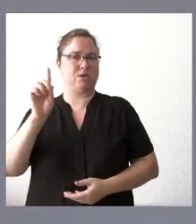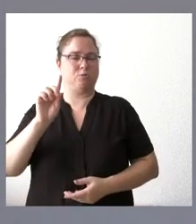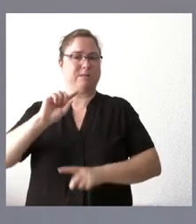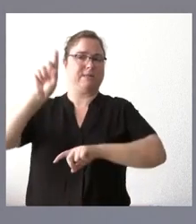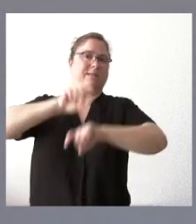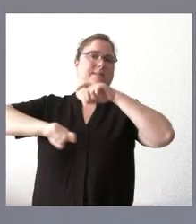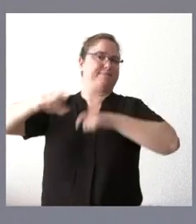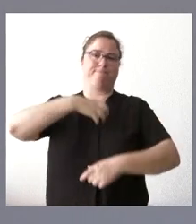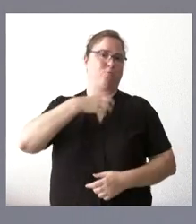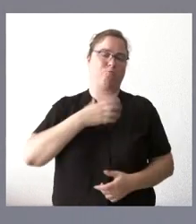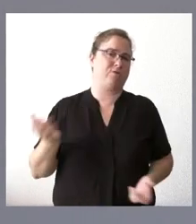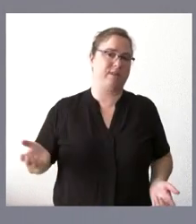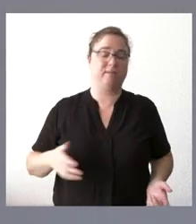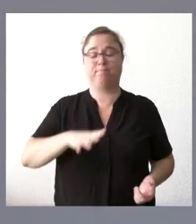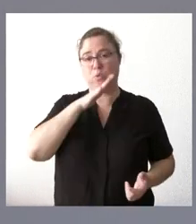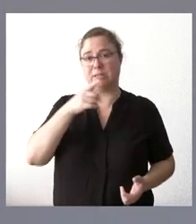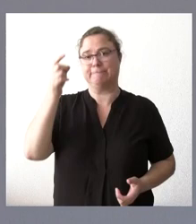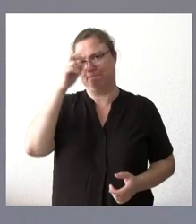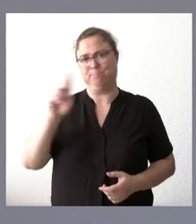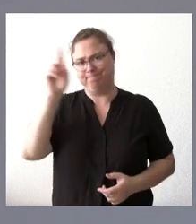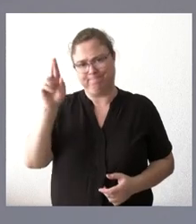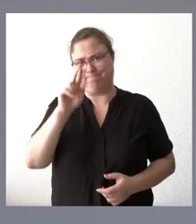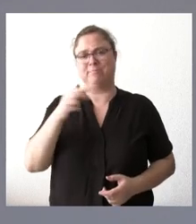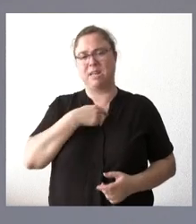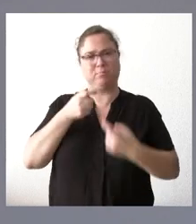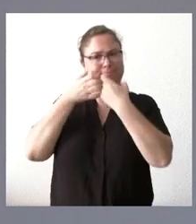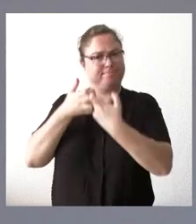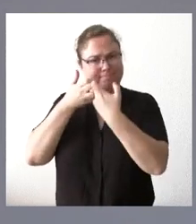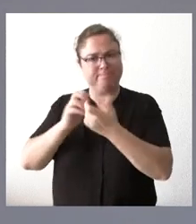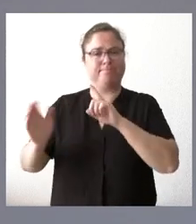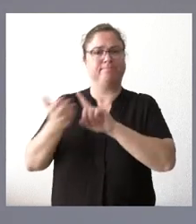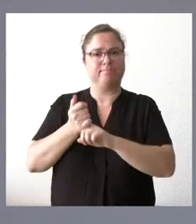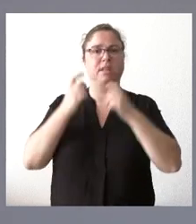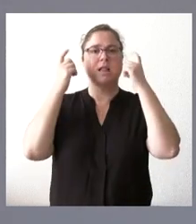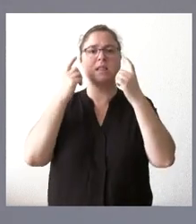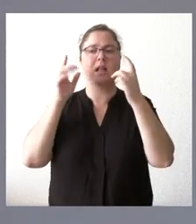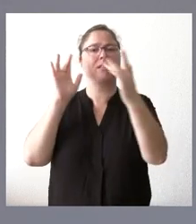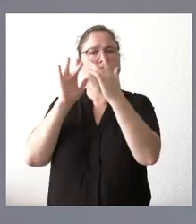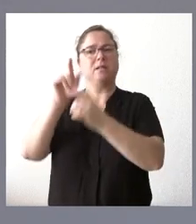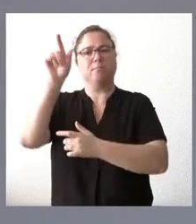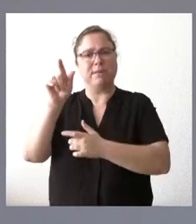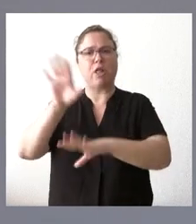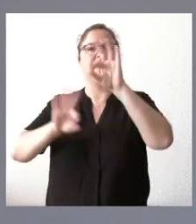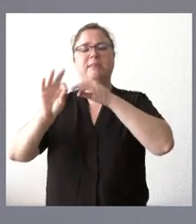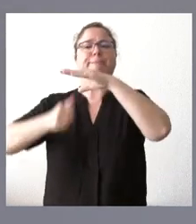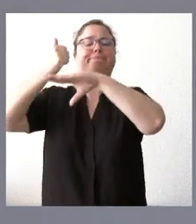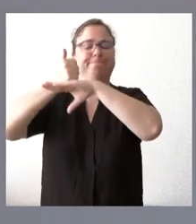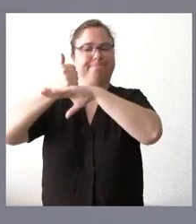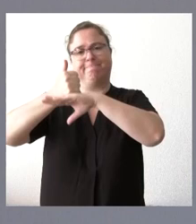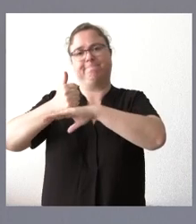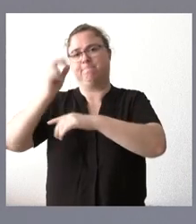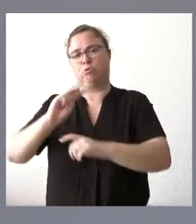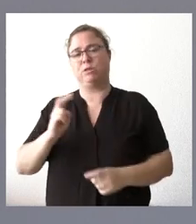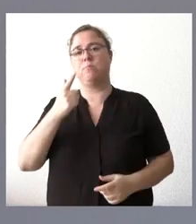esa decisión. Y es lo que nosotros estamos insistiendo y seguimos trabajando y seguimos portando todas las administraciones públicas y colaborando con el gobierno de España